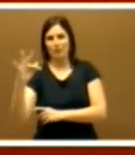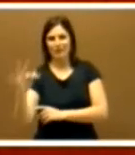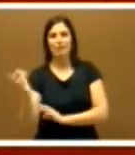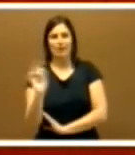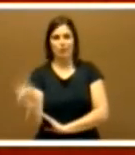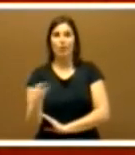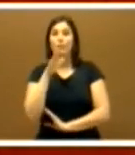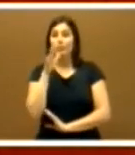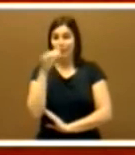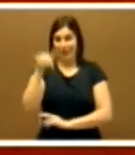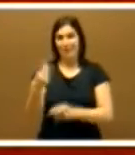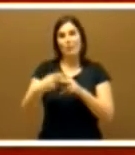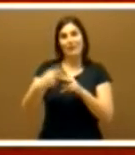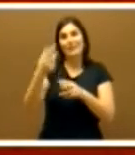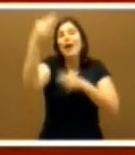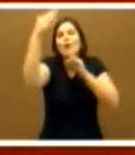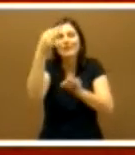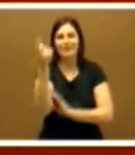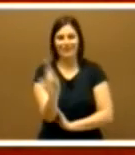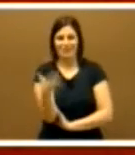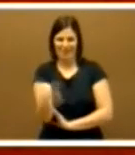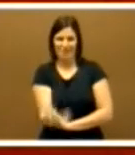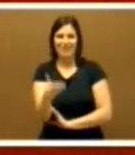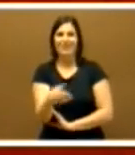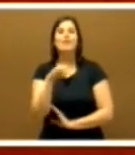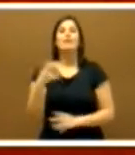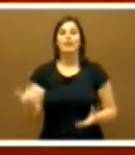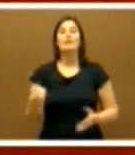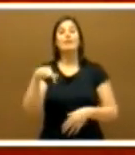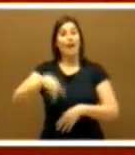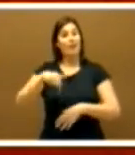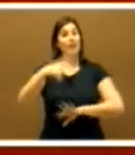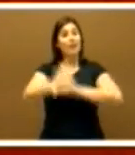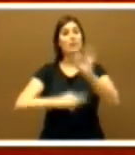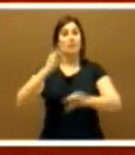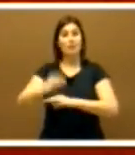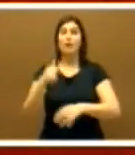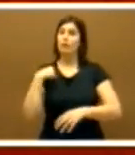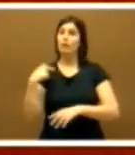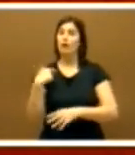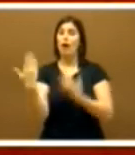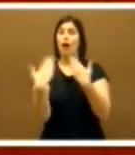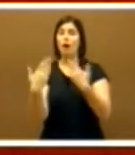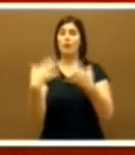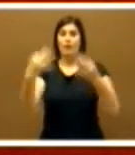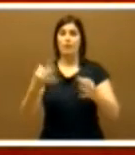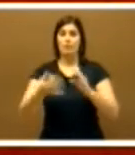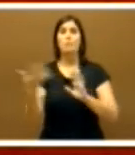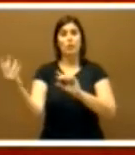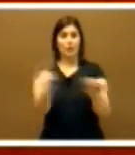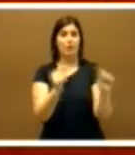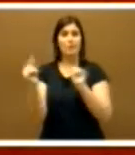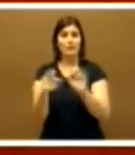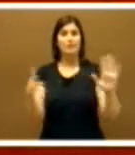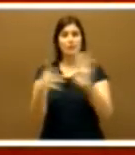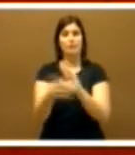también son muy importantes. El Parlamento es el templo de la palabra y sus debates representan el ejercicio de la política